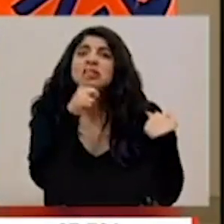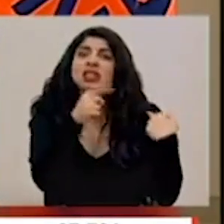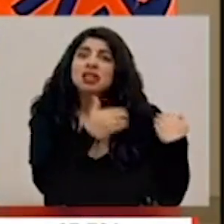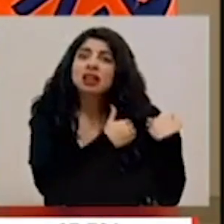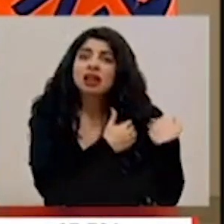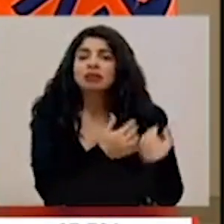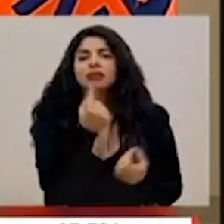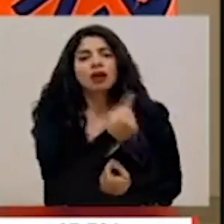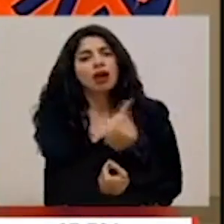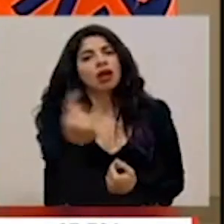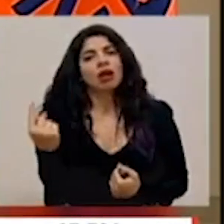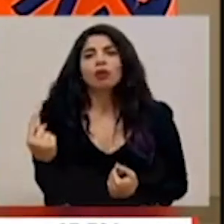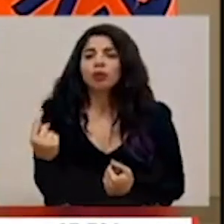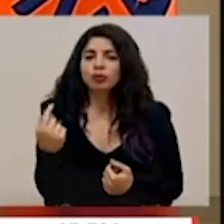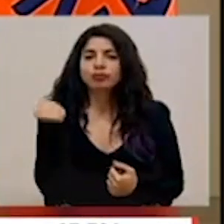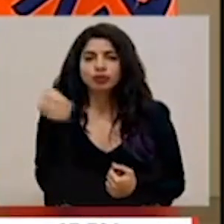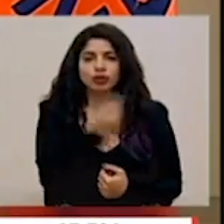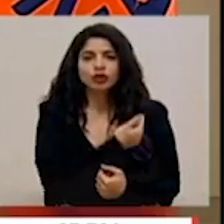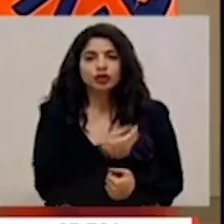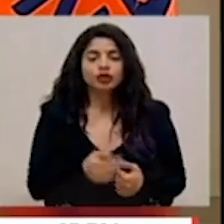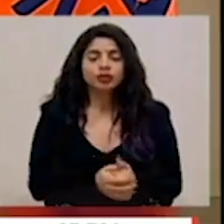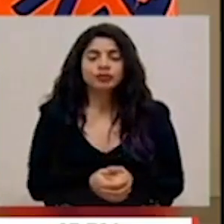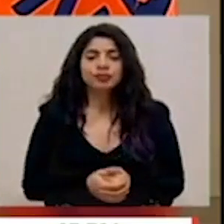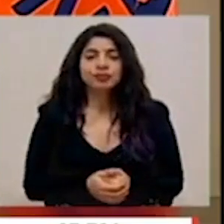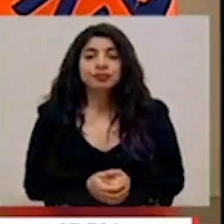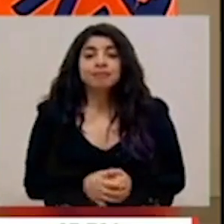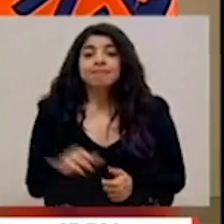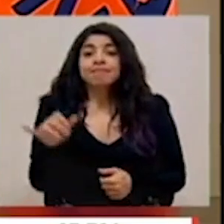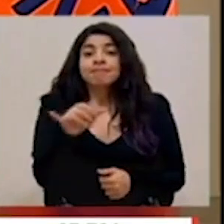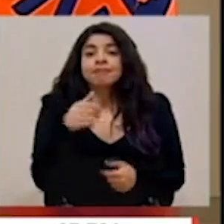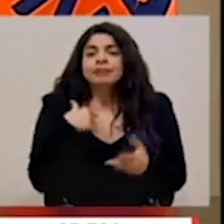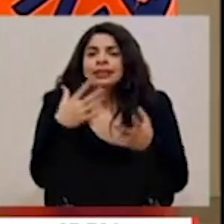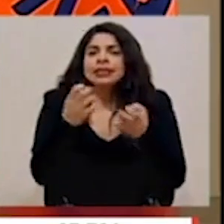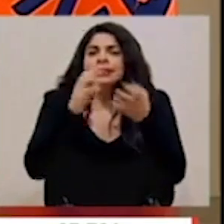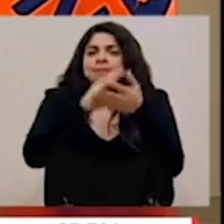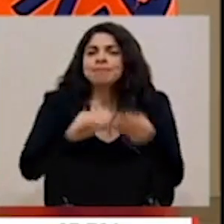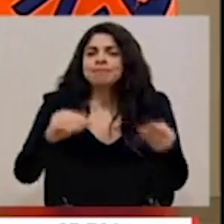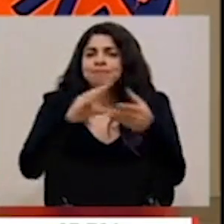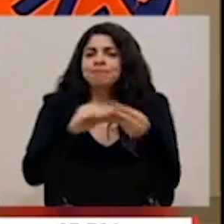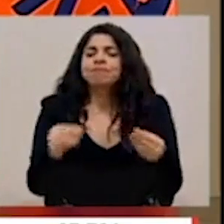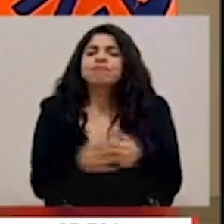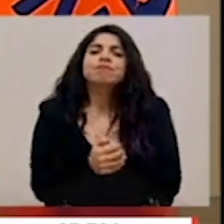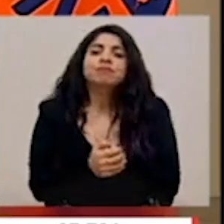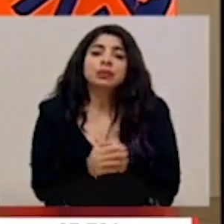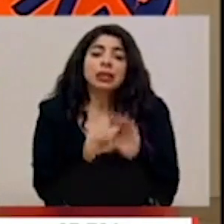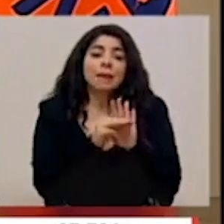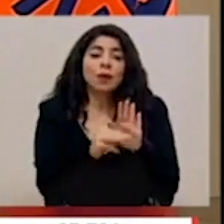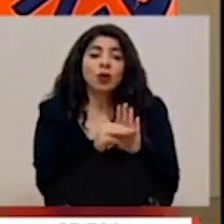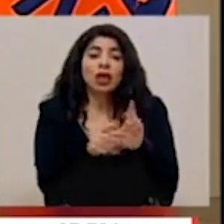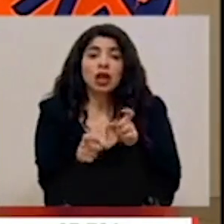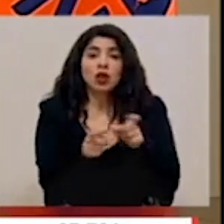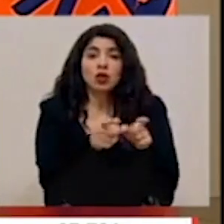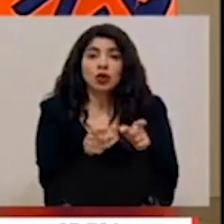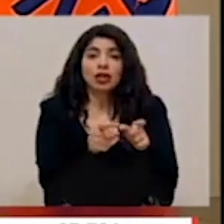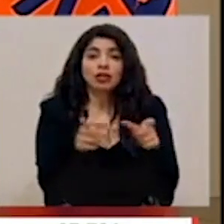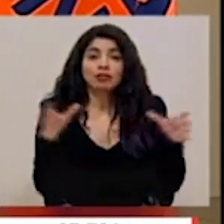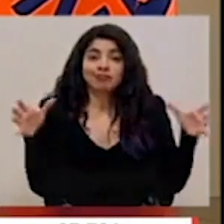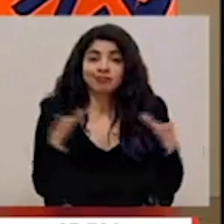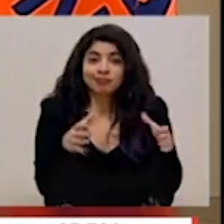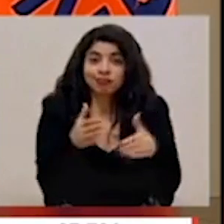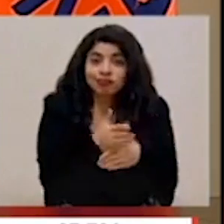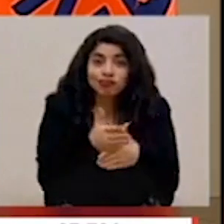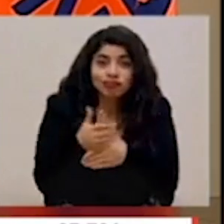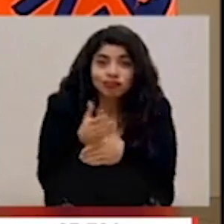de nosotros. Asimismo, quiero comentar que en términos del modelo de gestión compartida que